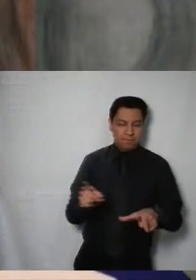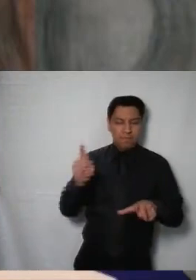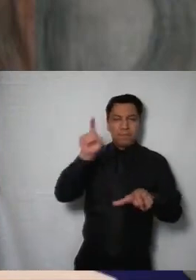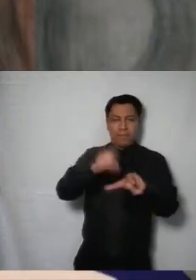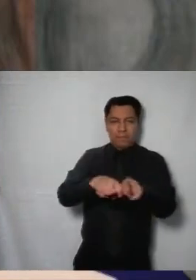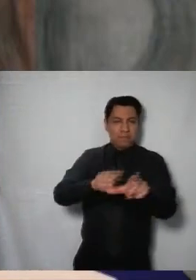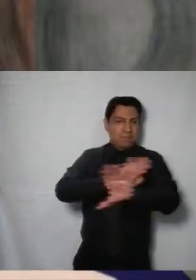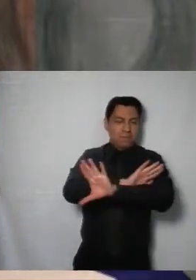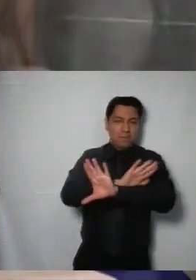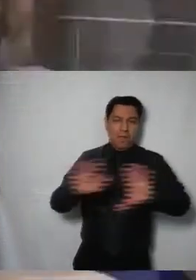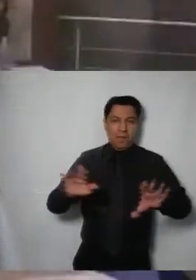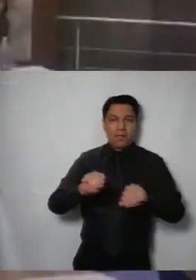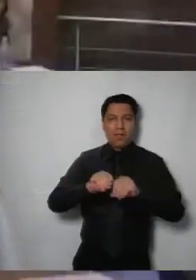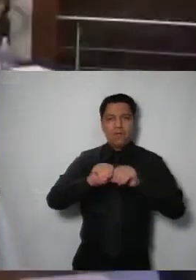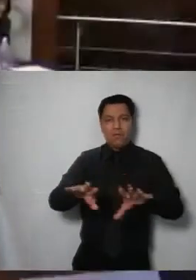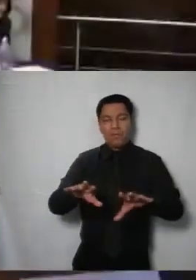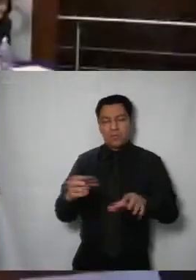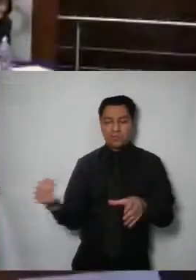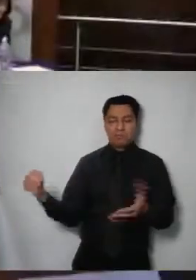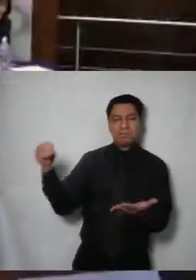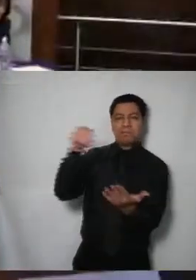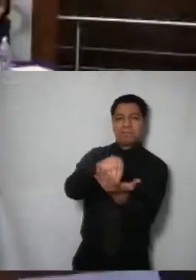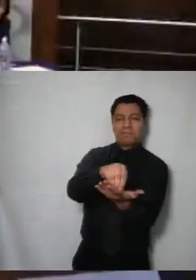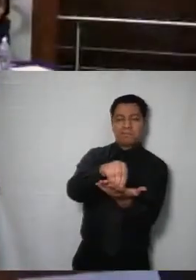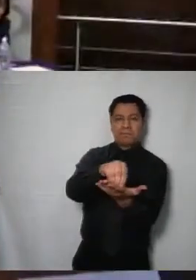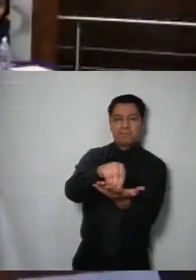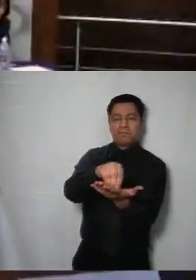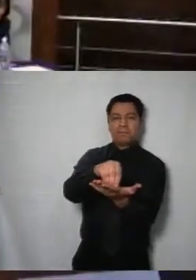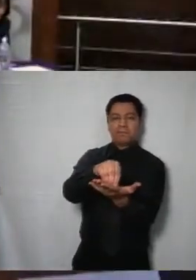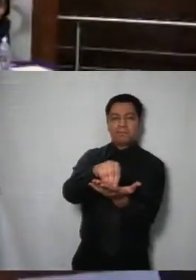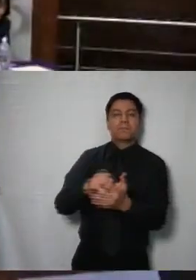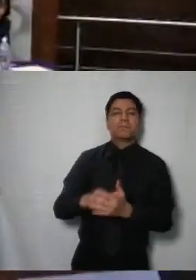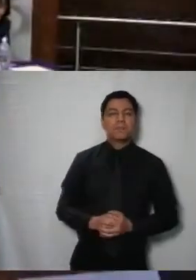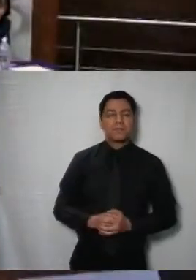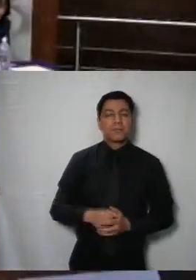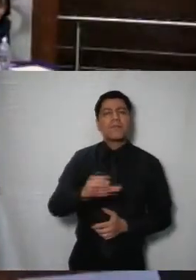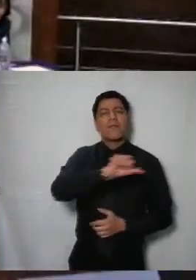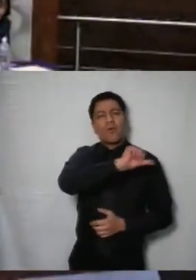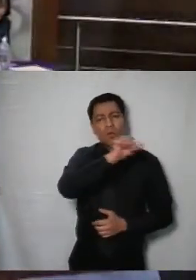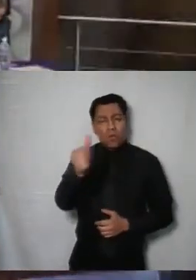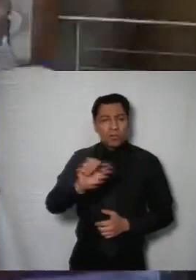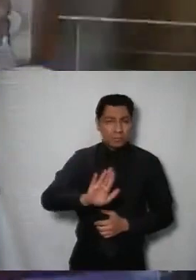muchas gracias comisionada Marina Alicia Martín ¿algún otro comisionado comisionado desea hacer uso de la voz?